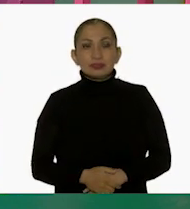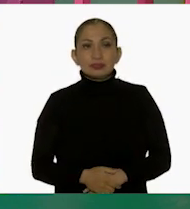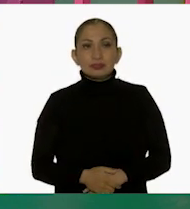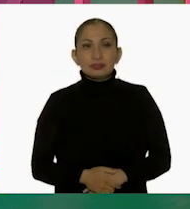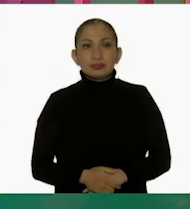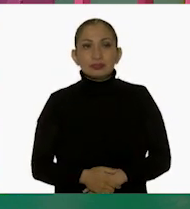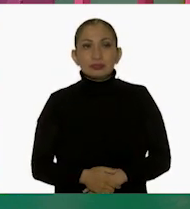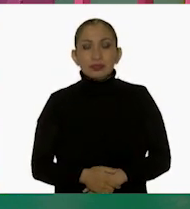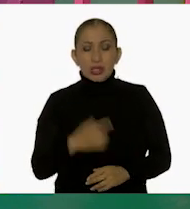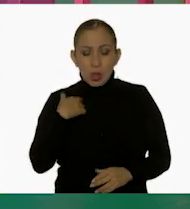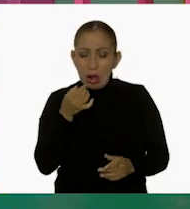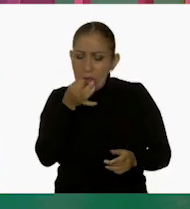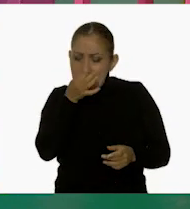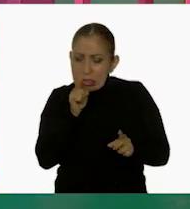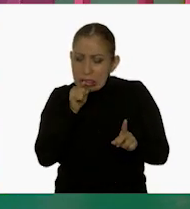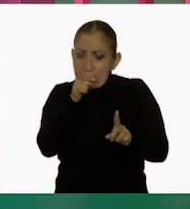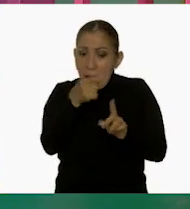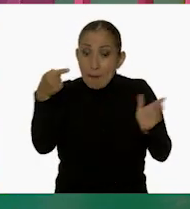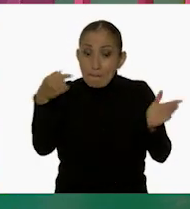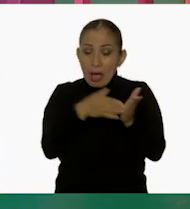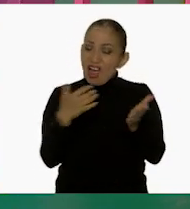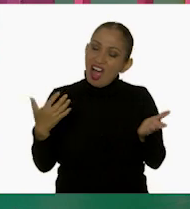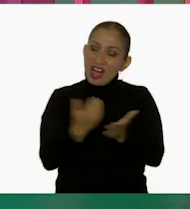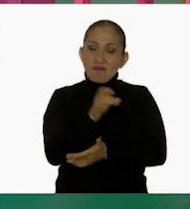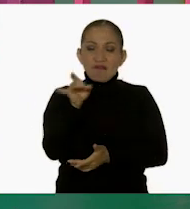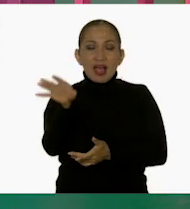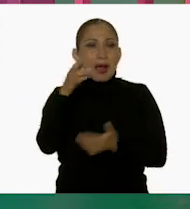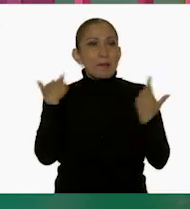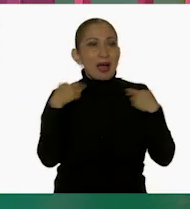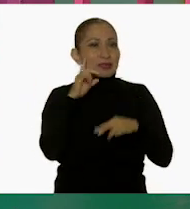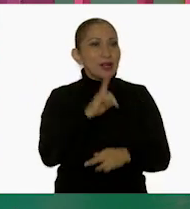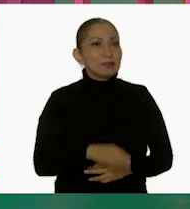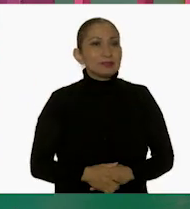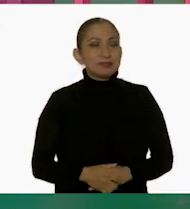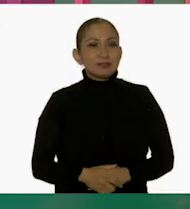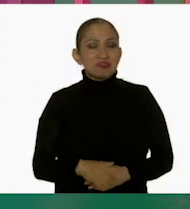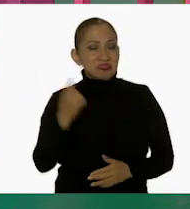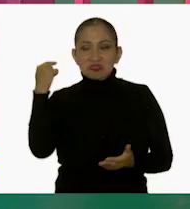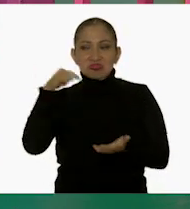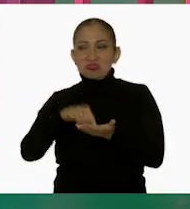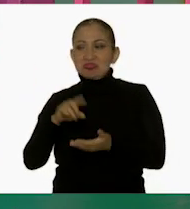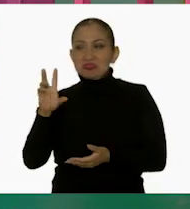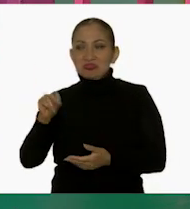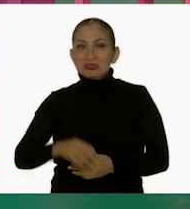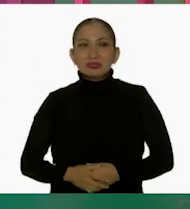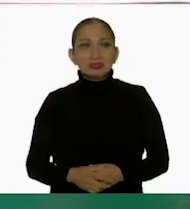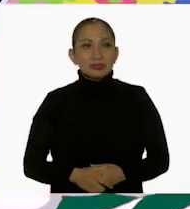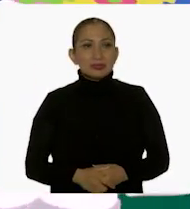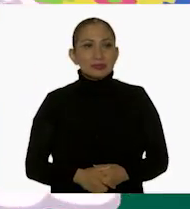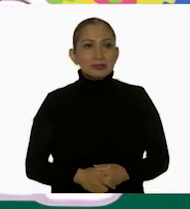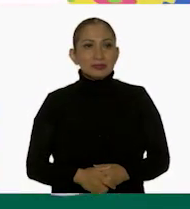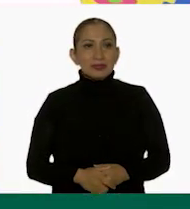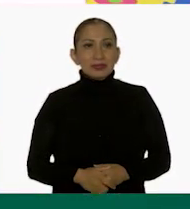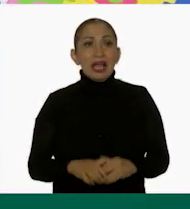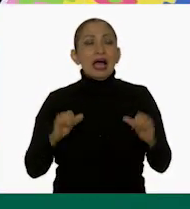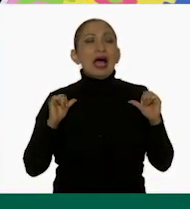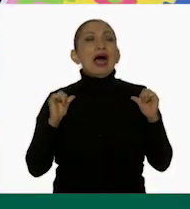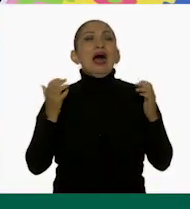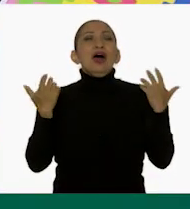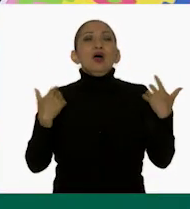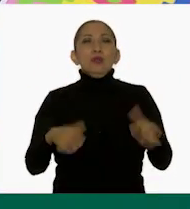Voy a tratar de atinarle al mero mil para ganarle luego a la maestra Rosalba. No creo, no creo. ¡Ah!